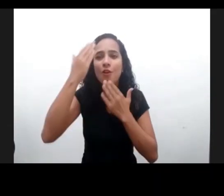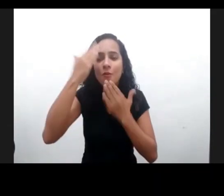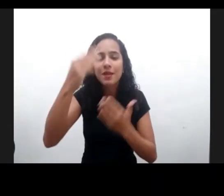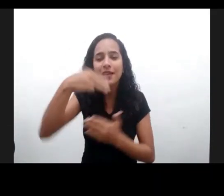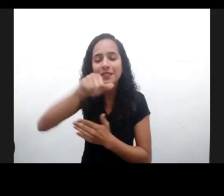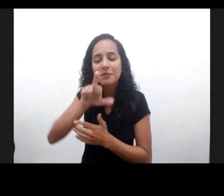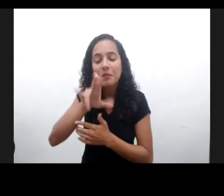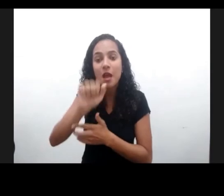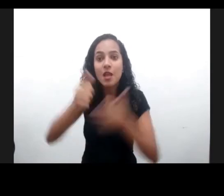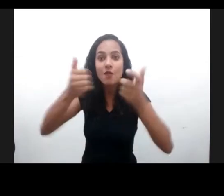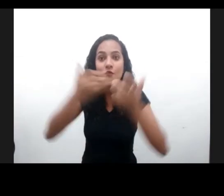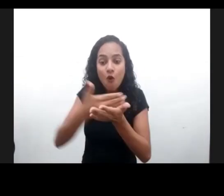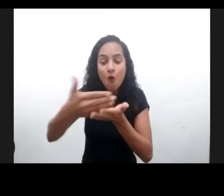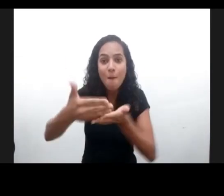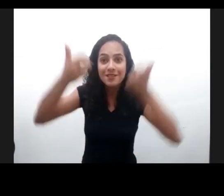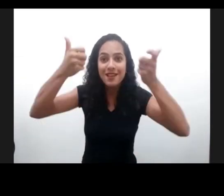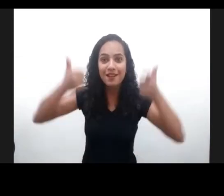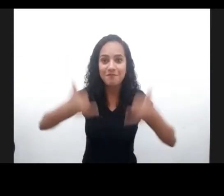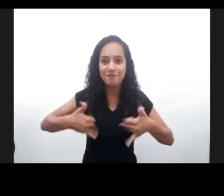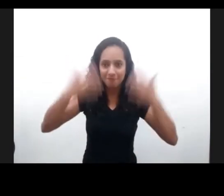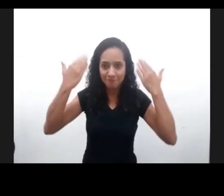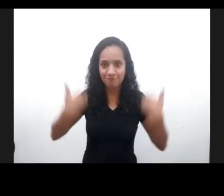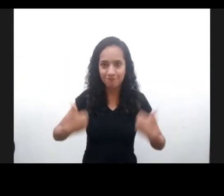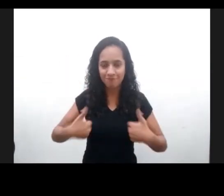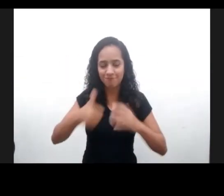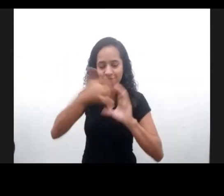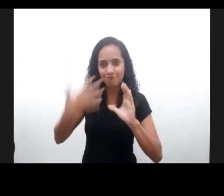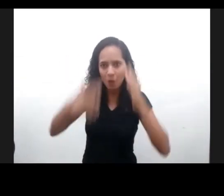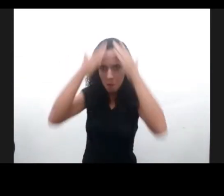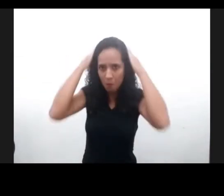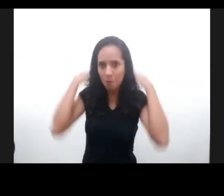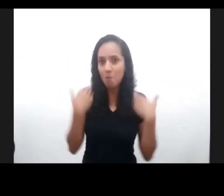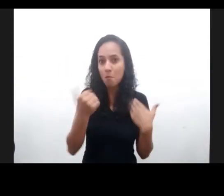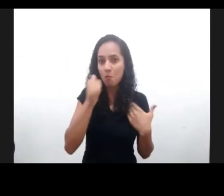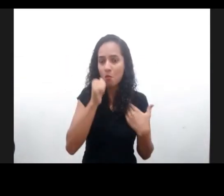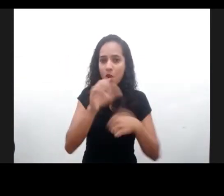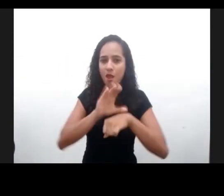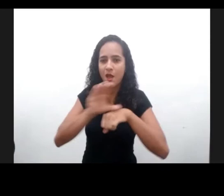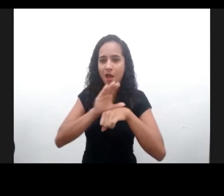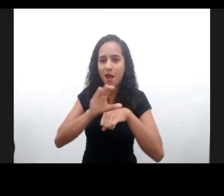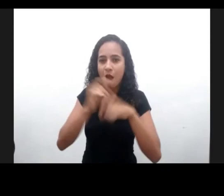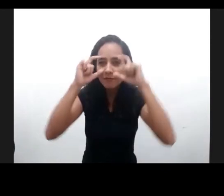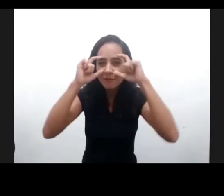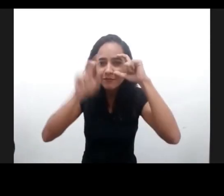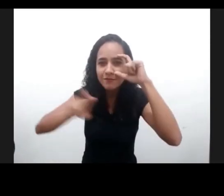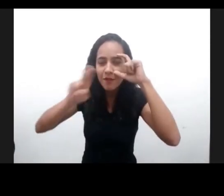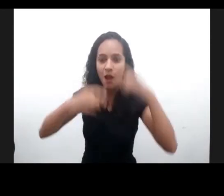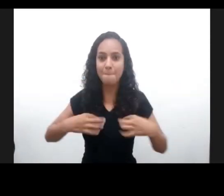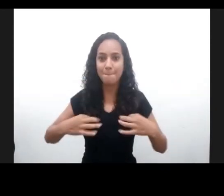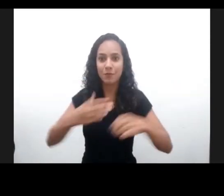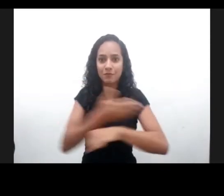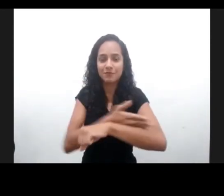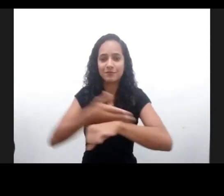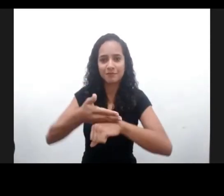Gracias, Mayra. Yo voy a comenzar haciendo mi audiodescripción. Soy una mujer de cabello largo, castaños. Estoy